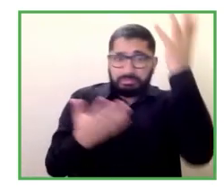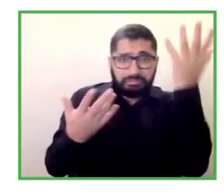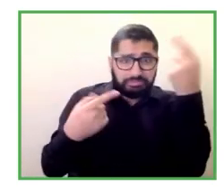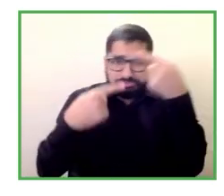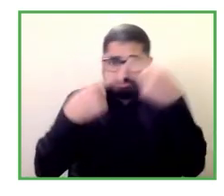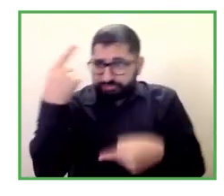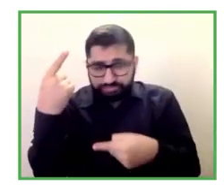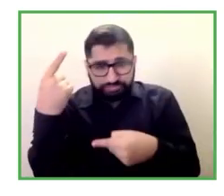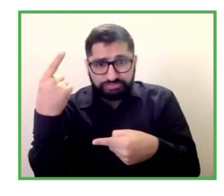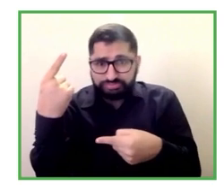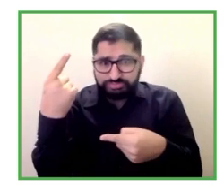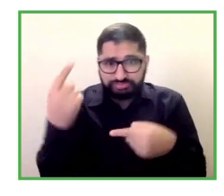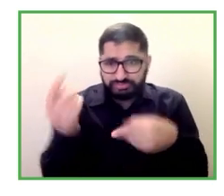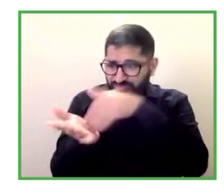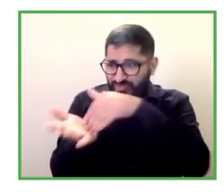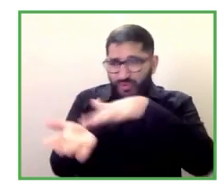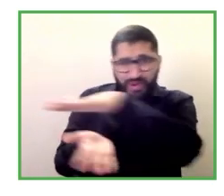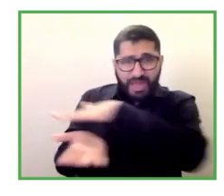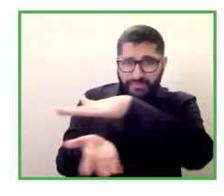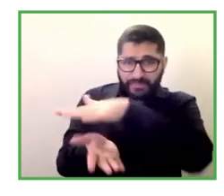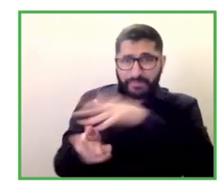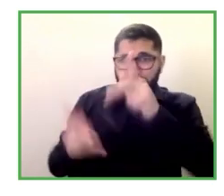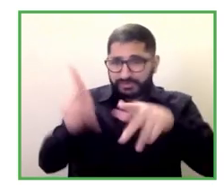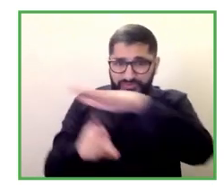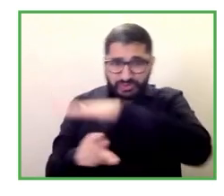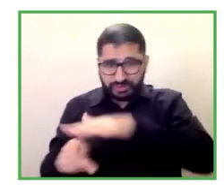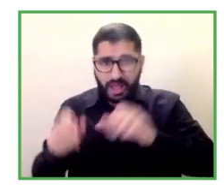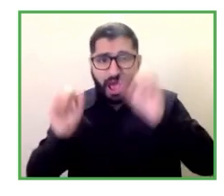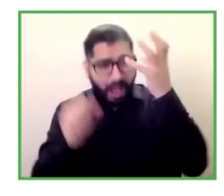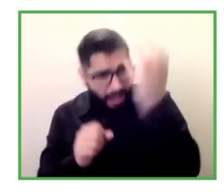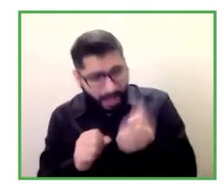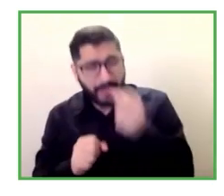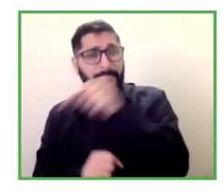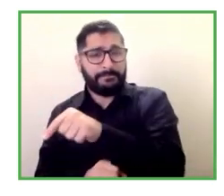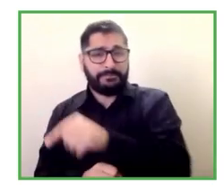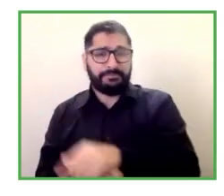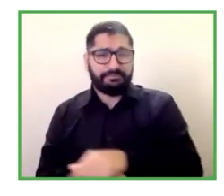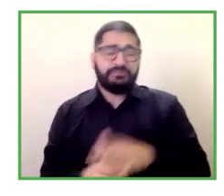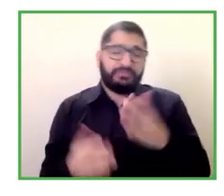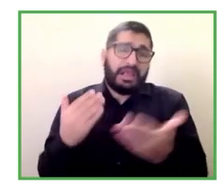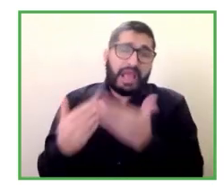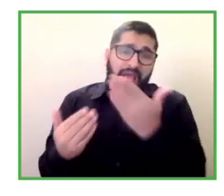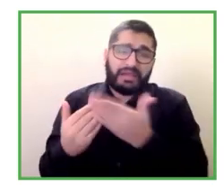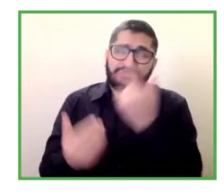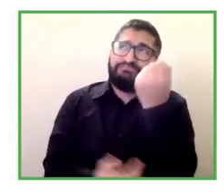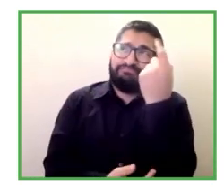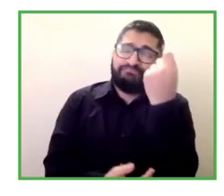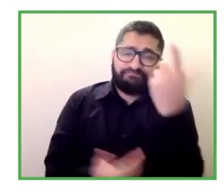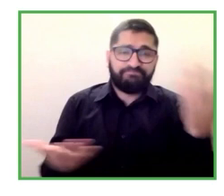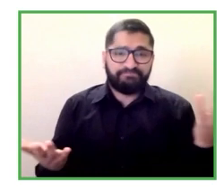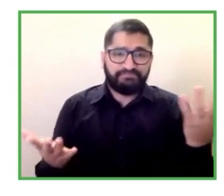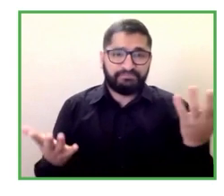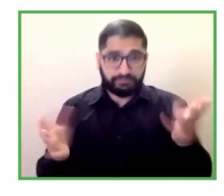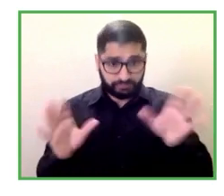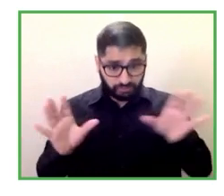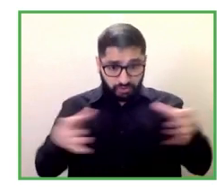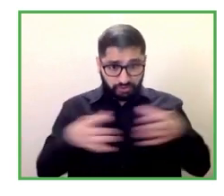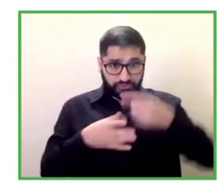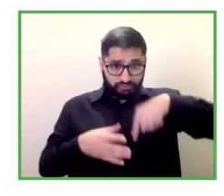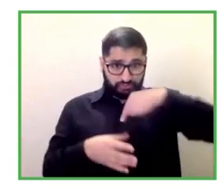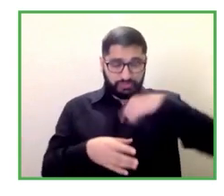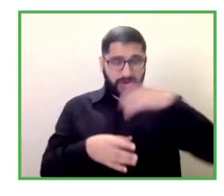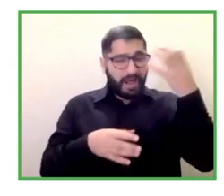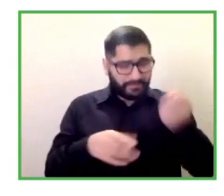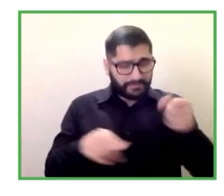que tienen estas personas es fácilmente entendida tanto desde el colectivo general de personas con discapacidad como también